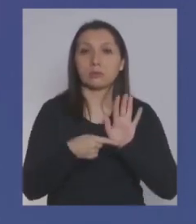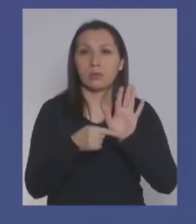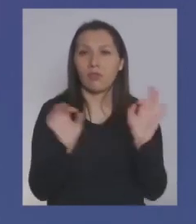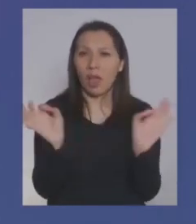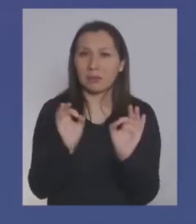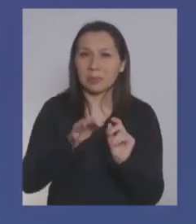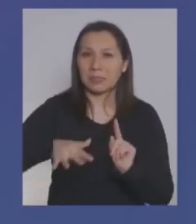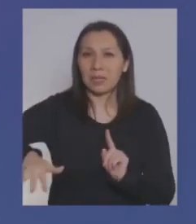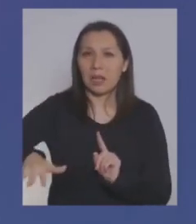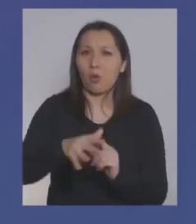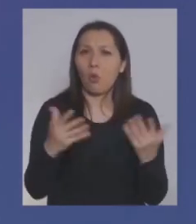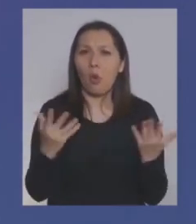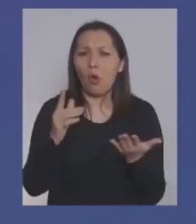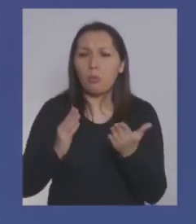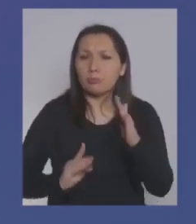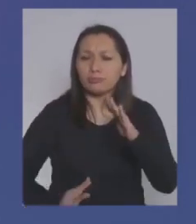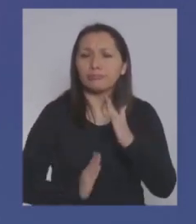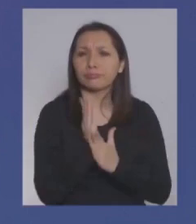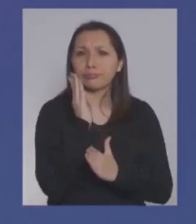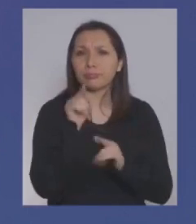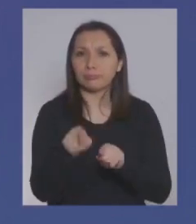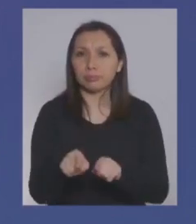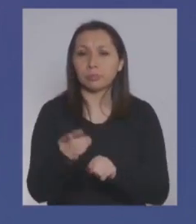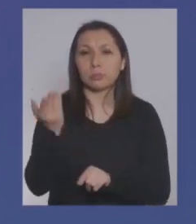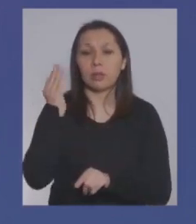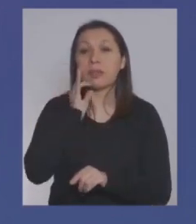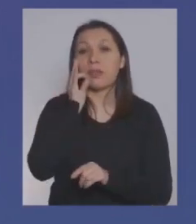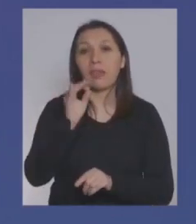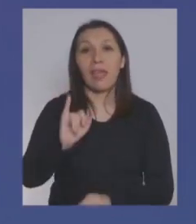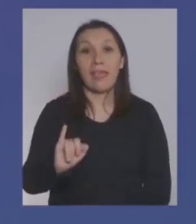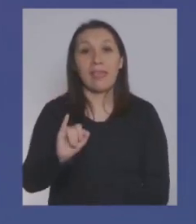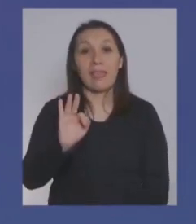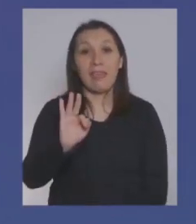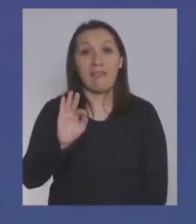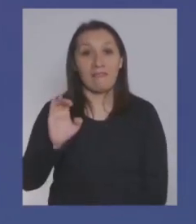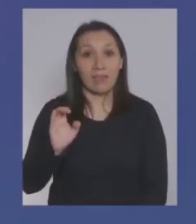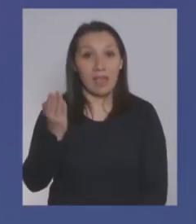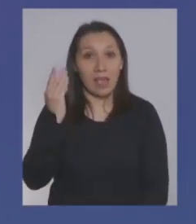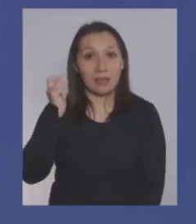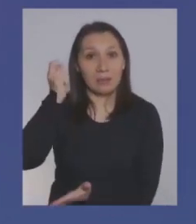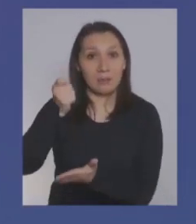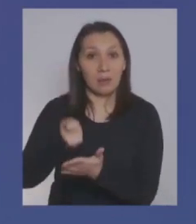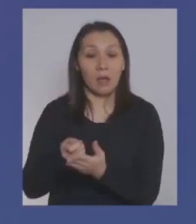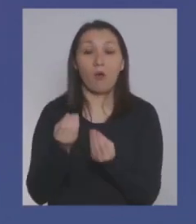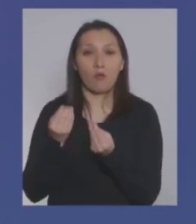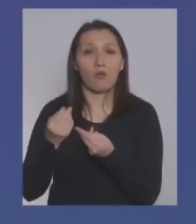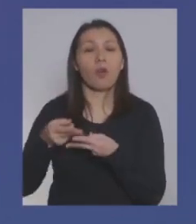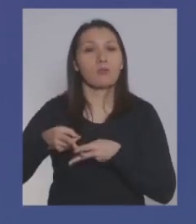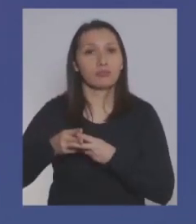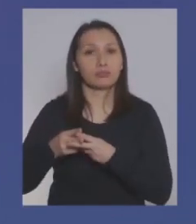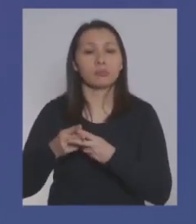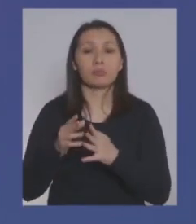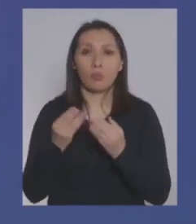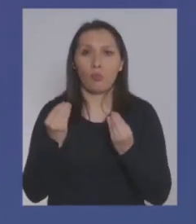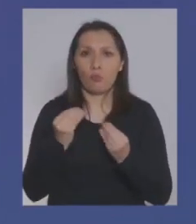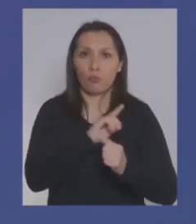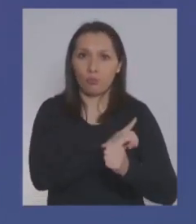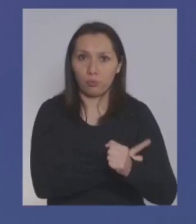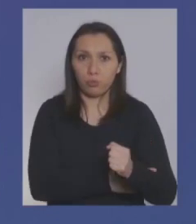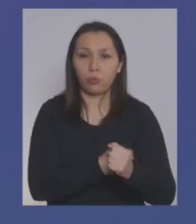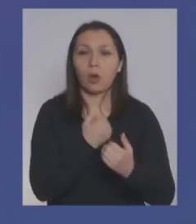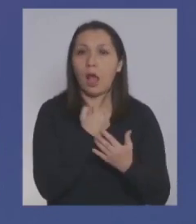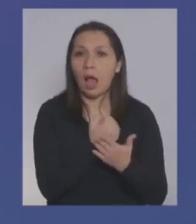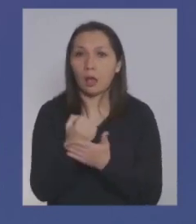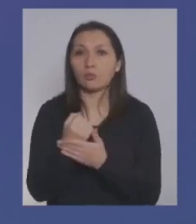contexto, cómo nace. Tú das cuenta recién del ingreso familiar de emergencia, que sin duda ha sido una herramienta muy potente y que